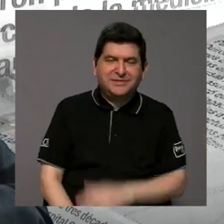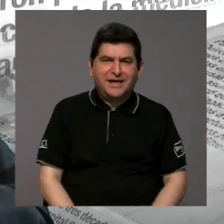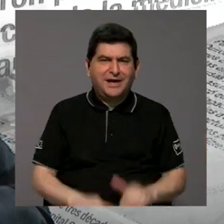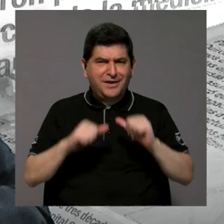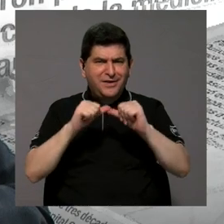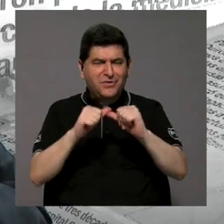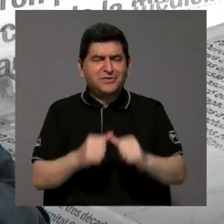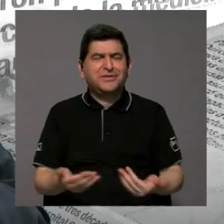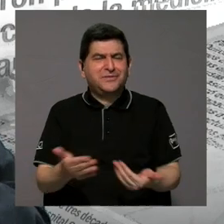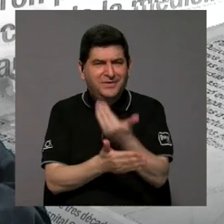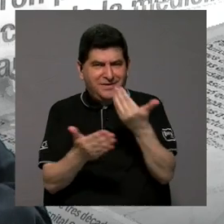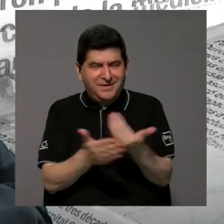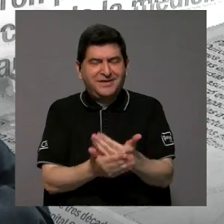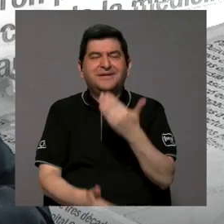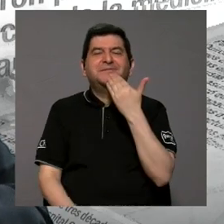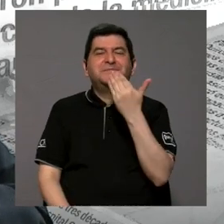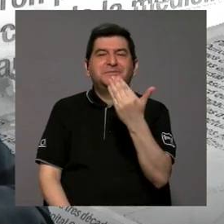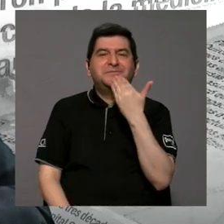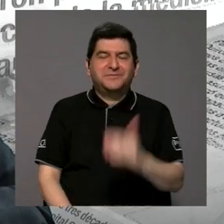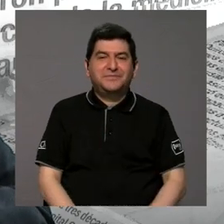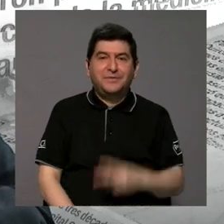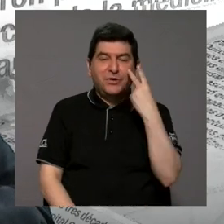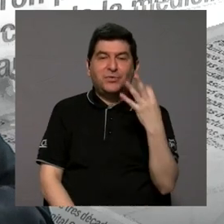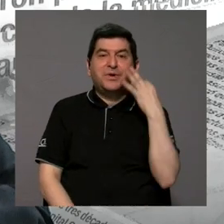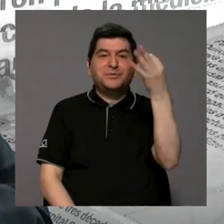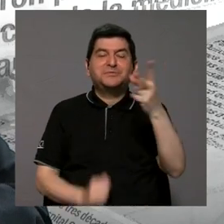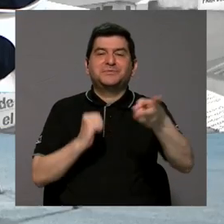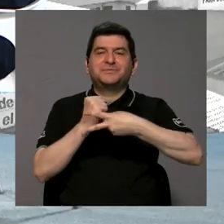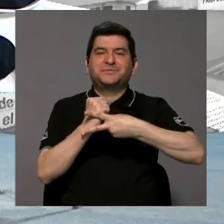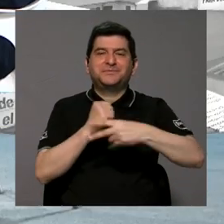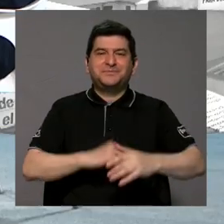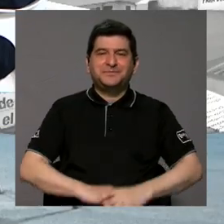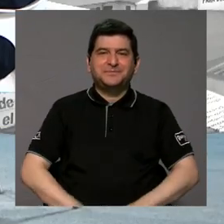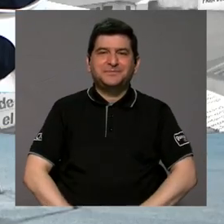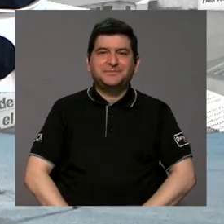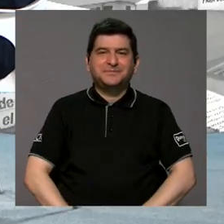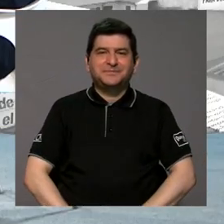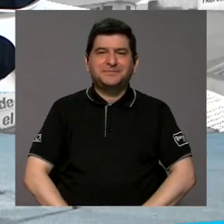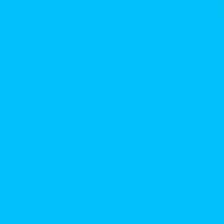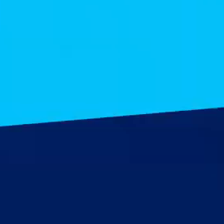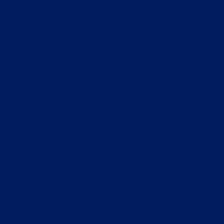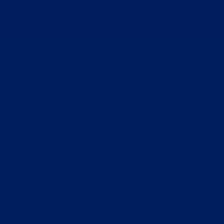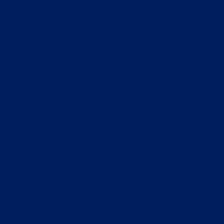invitar para que nos siga actualizando muchas gracias y nos vemos la próxima vez